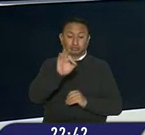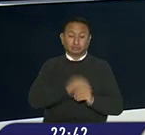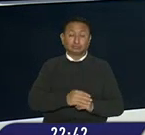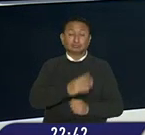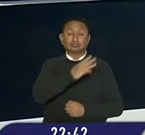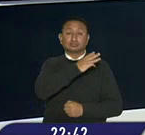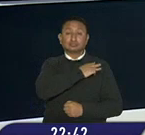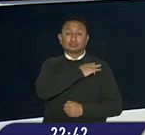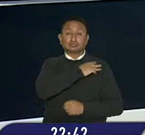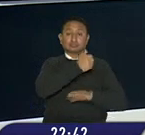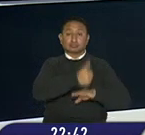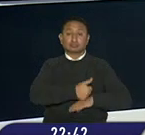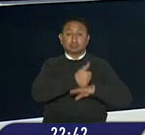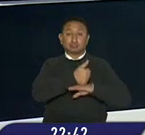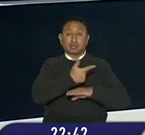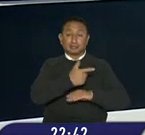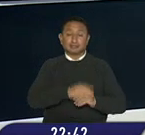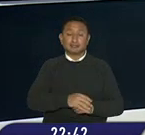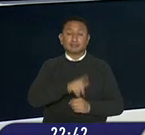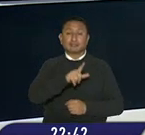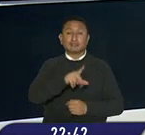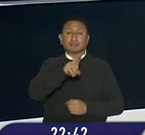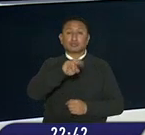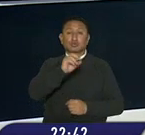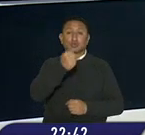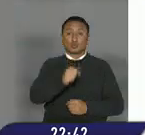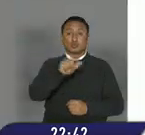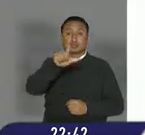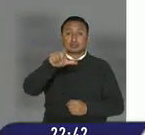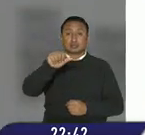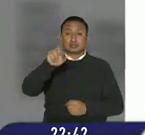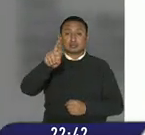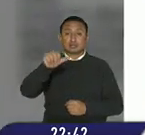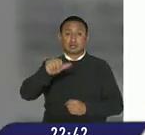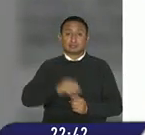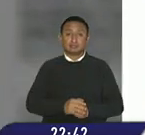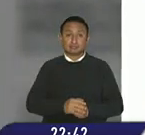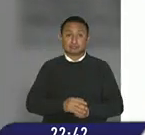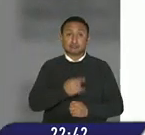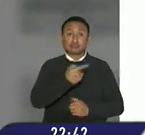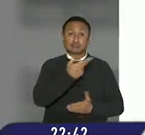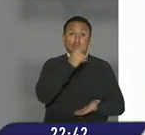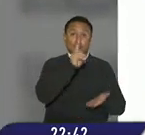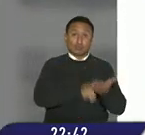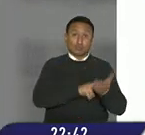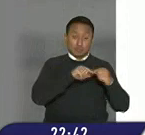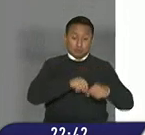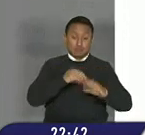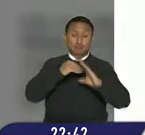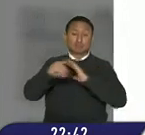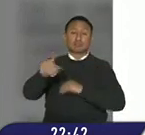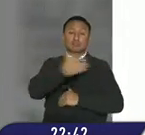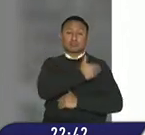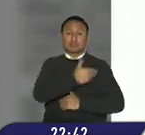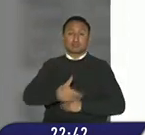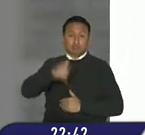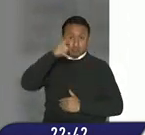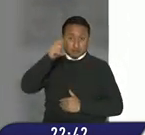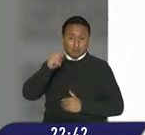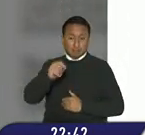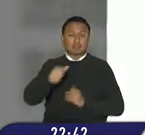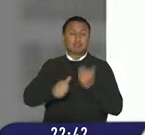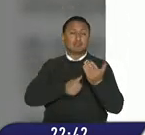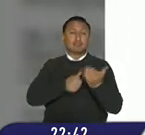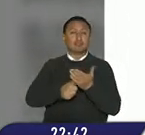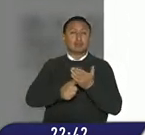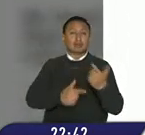general en servicio pasivo Luis Lara fue a través de esta misiva dirigida al presidente Guillermo Lazo que el ministro de